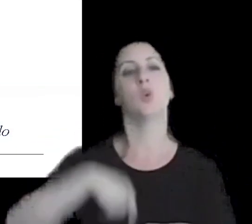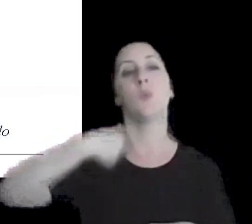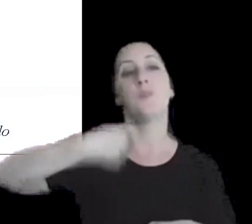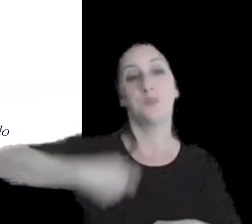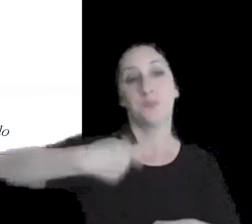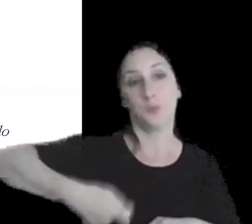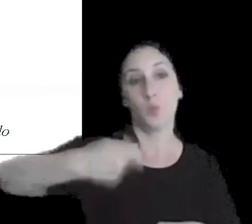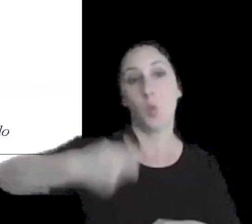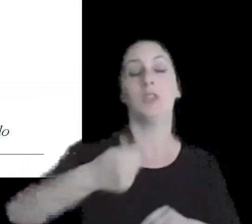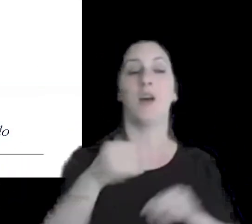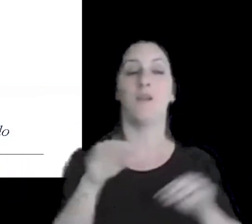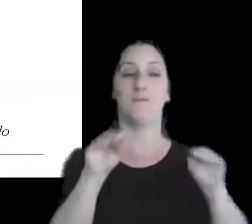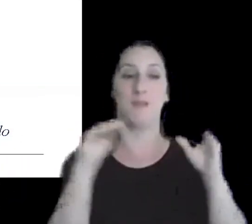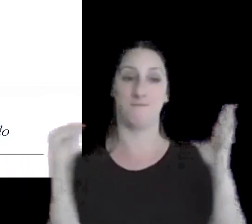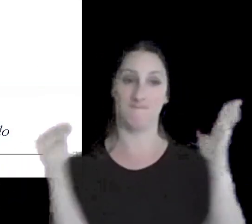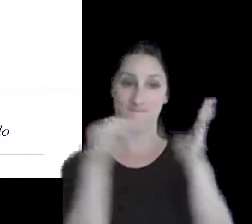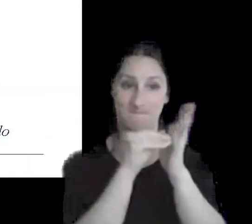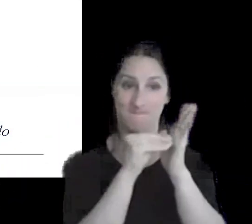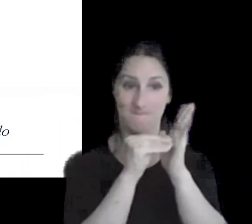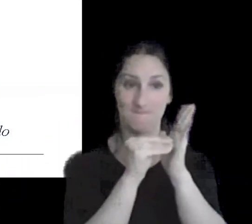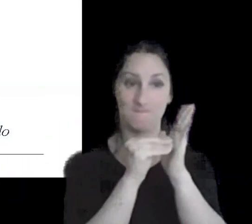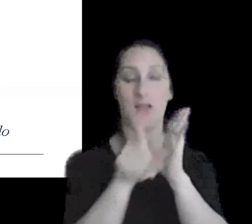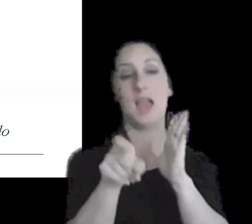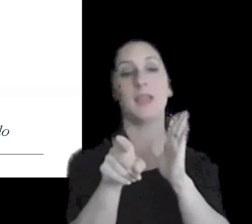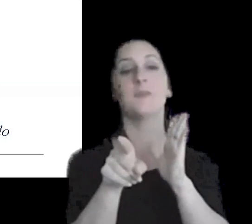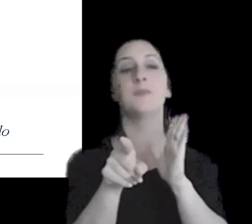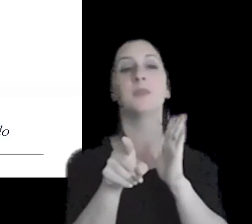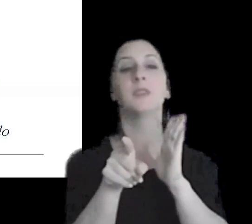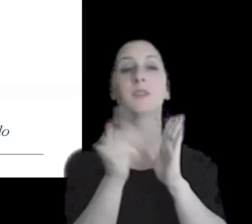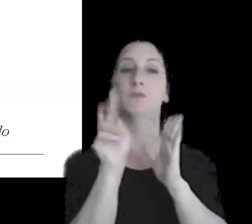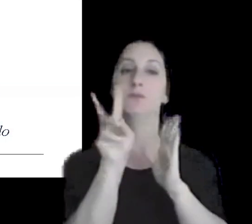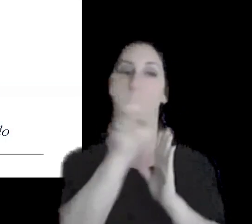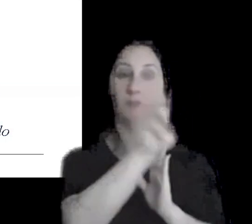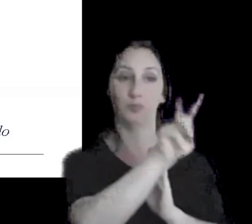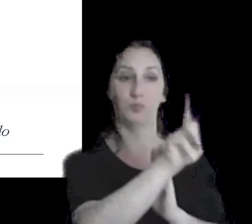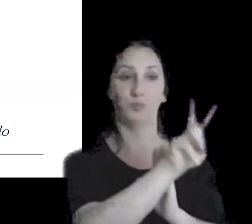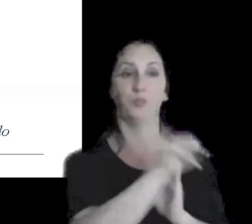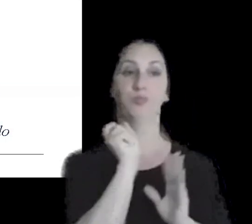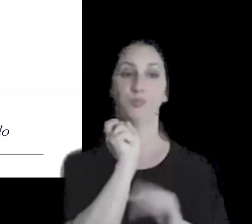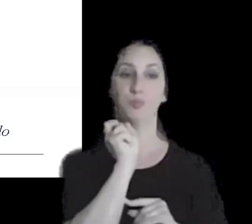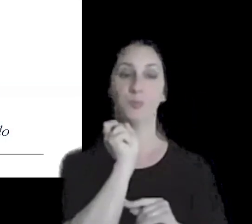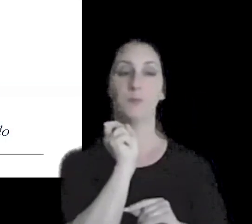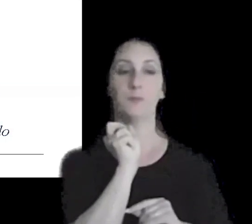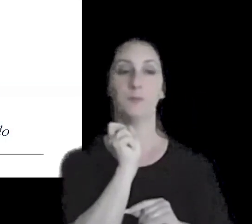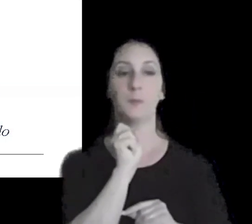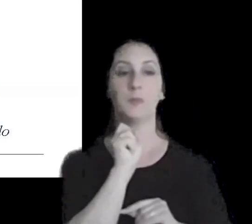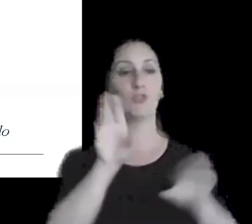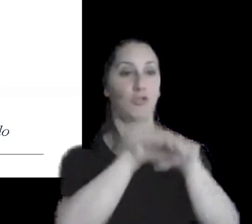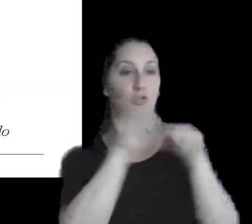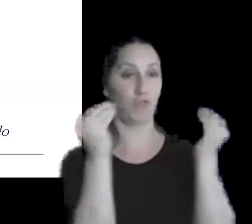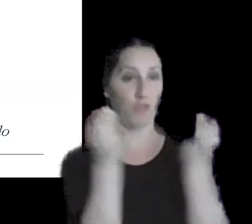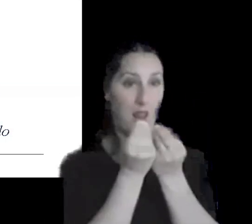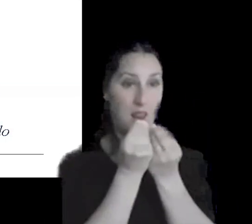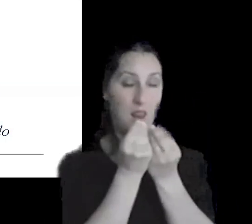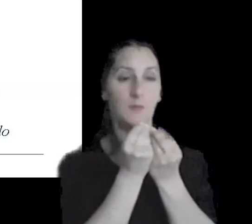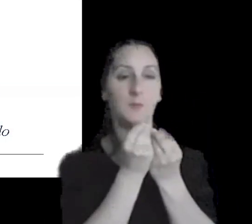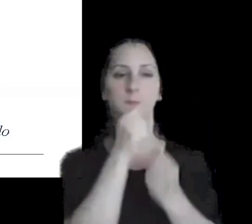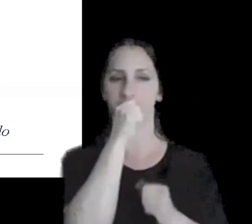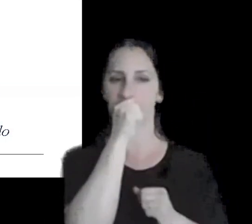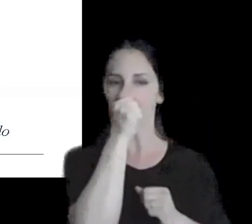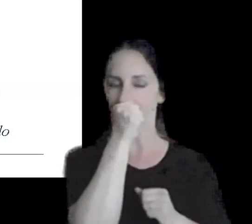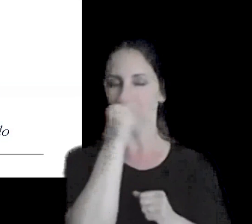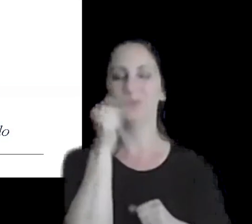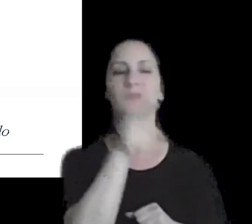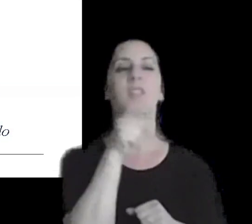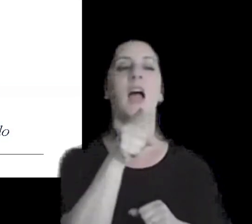montos será en este caso la percepción se determinará como le digo sobre el importe total que se va a